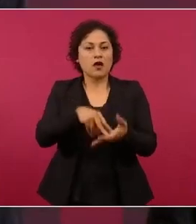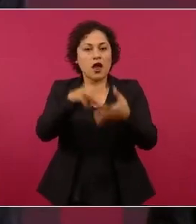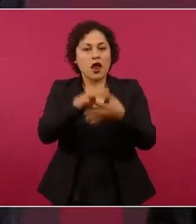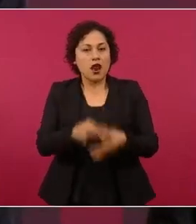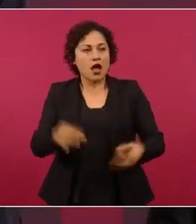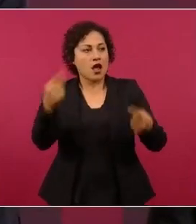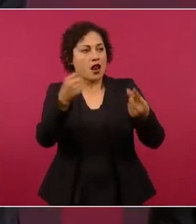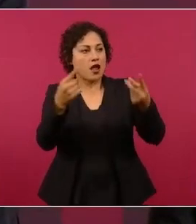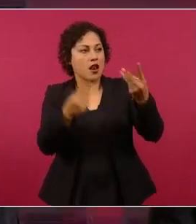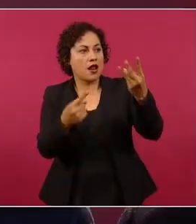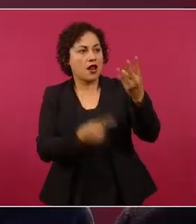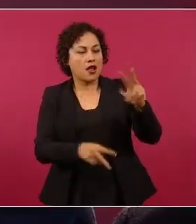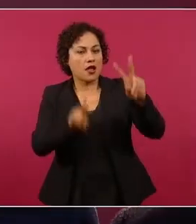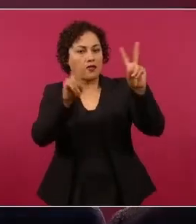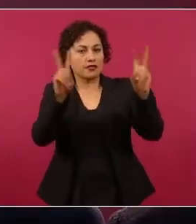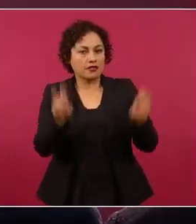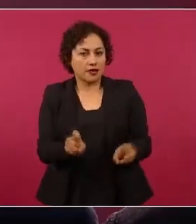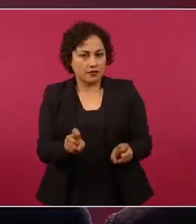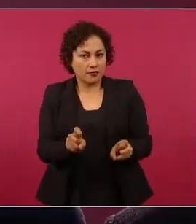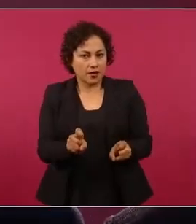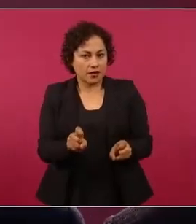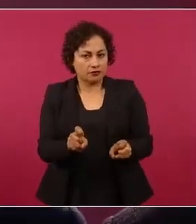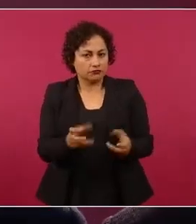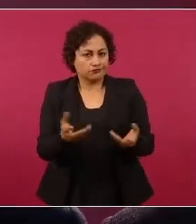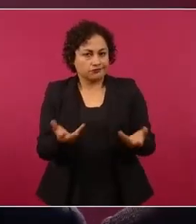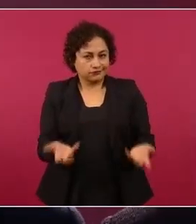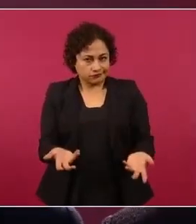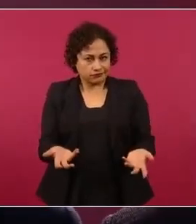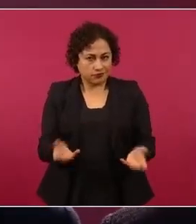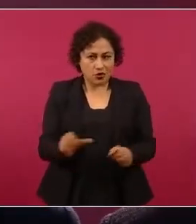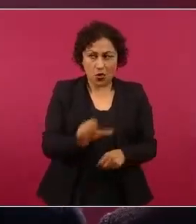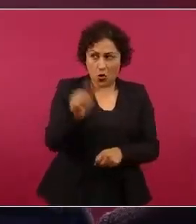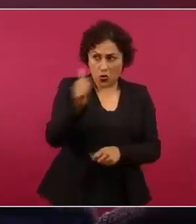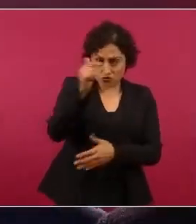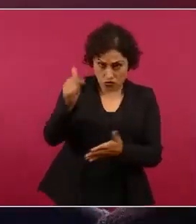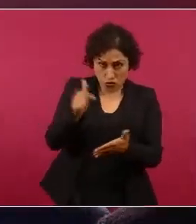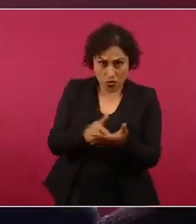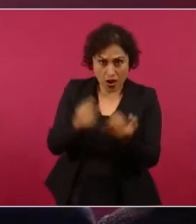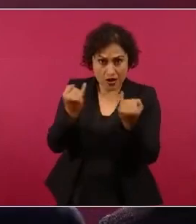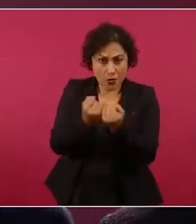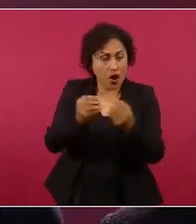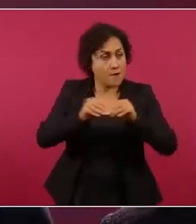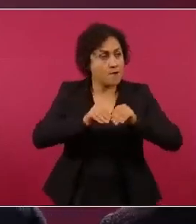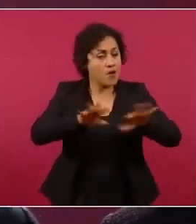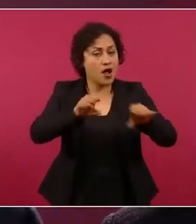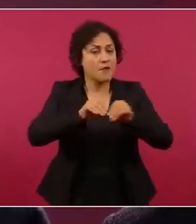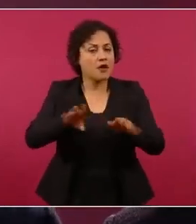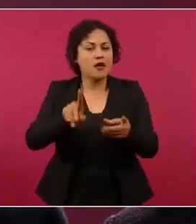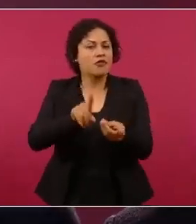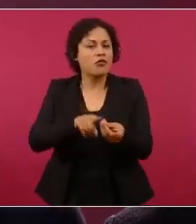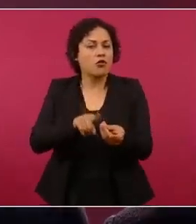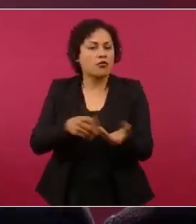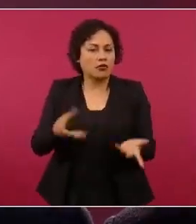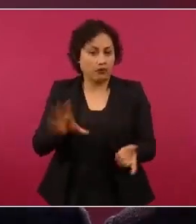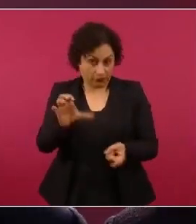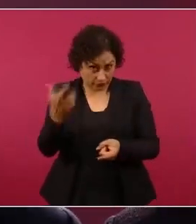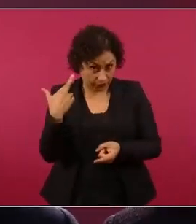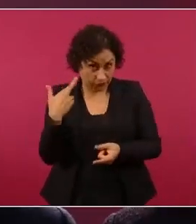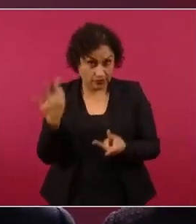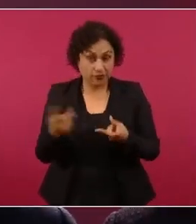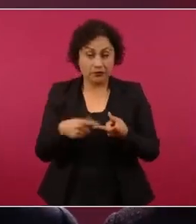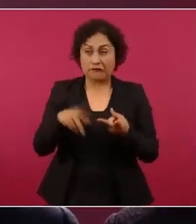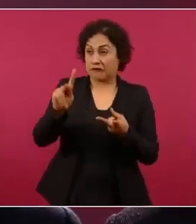¿En las televisoras? ¿En las estaciones de radio? ¿En los periódicos que de manera vergonzosa